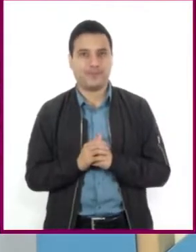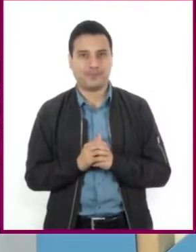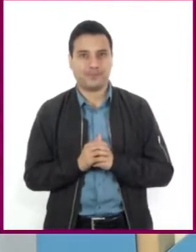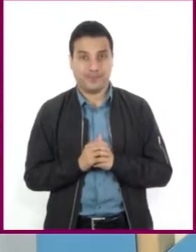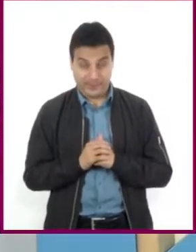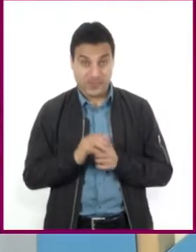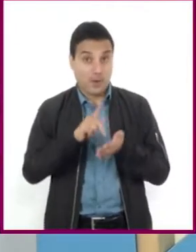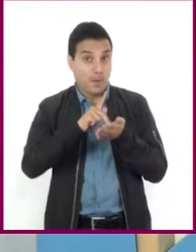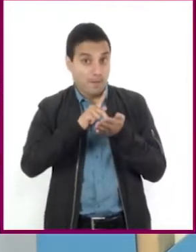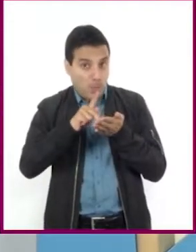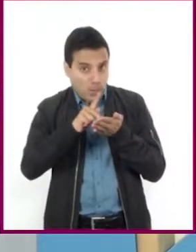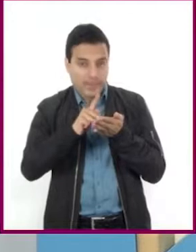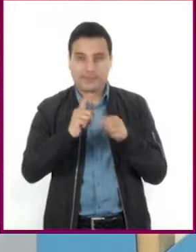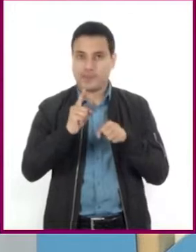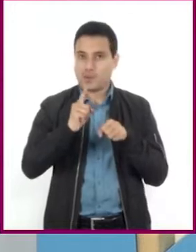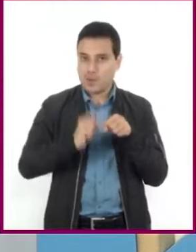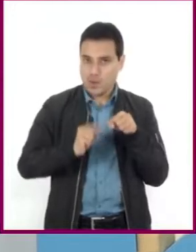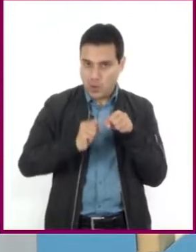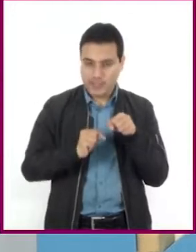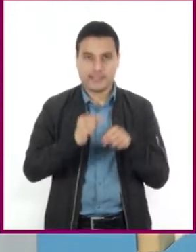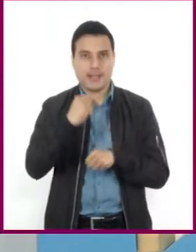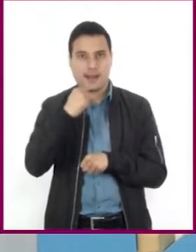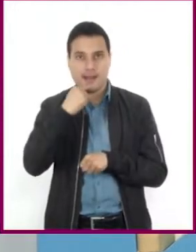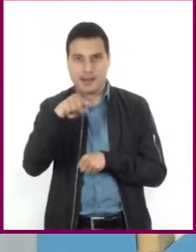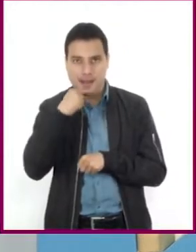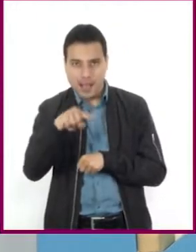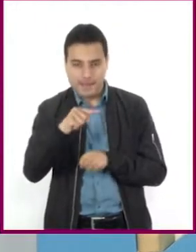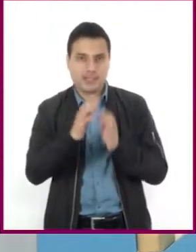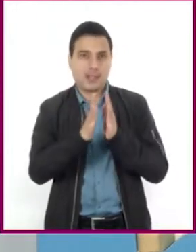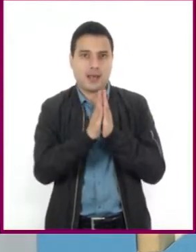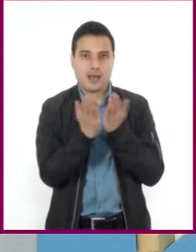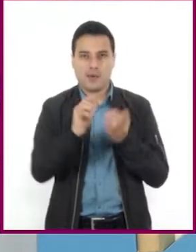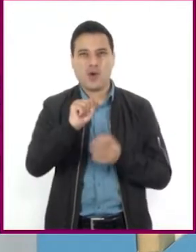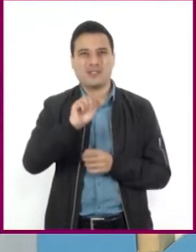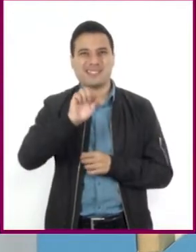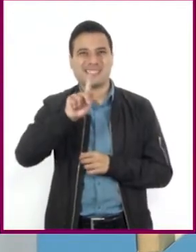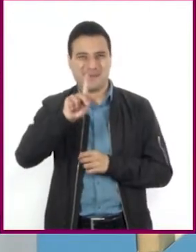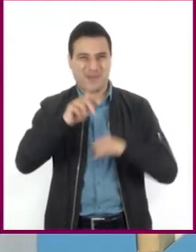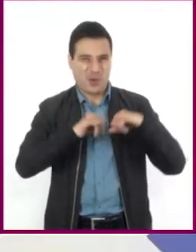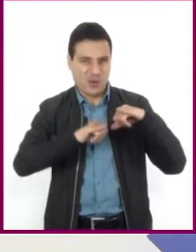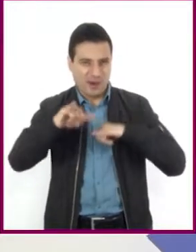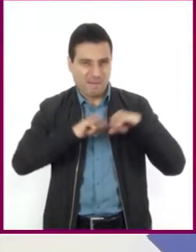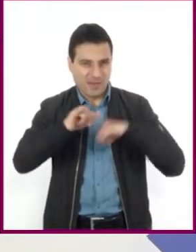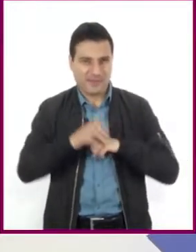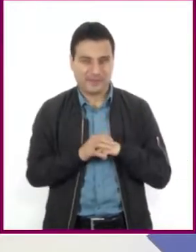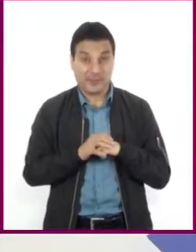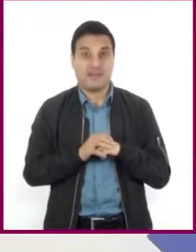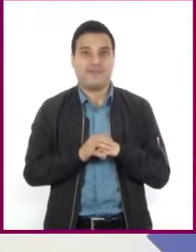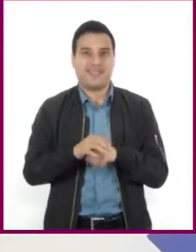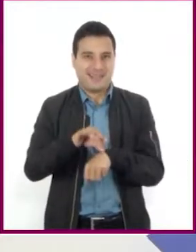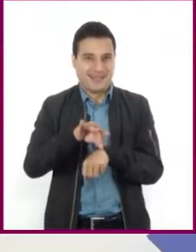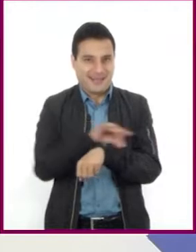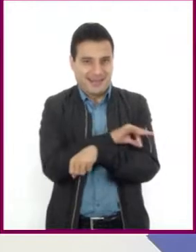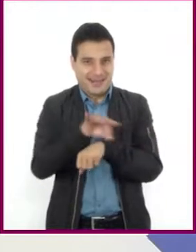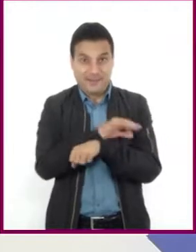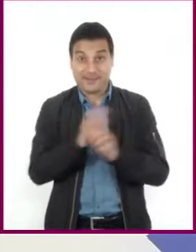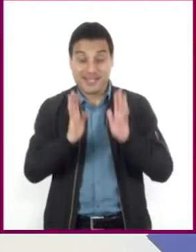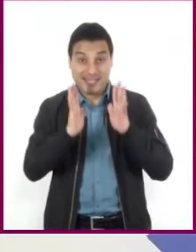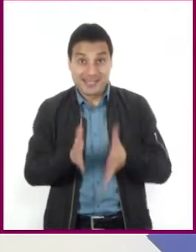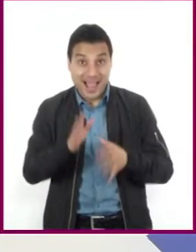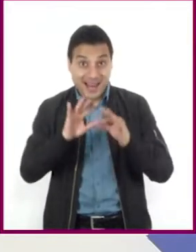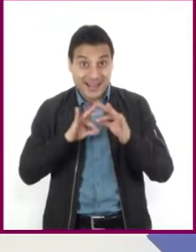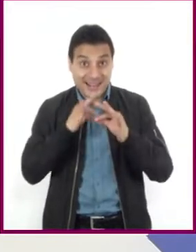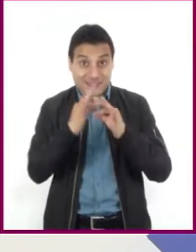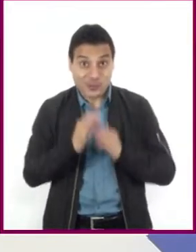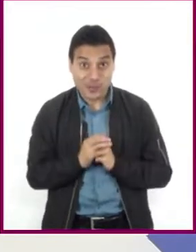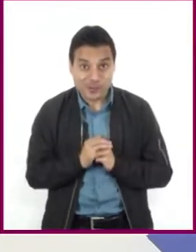bolígrafo, colores, lápiz, libro de texto de geografía y regla. ¿Todo listo? ¡Es momento